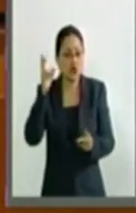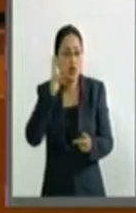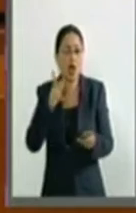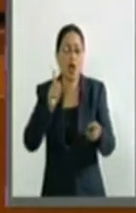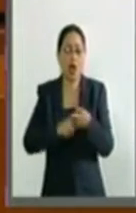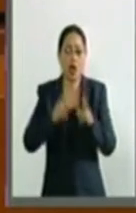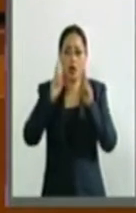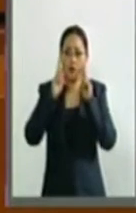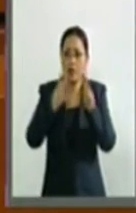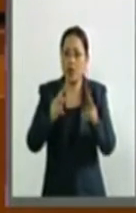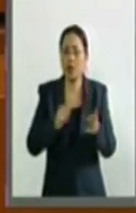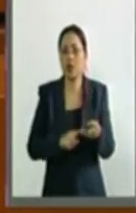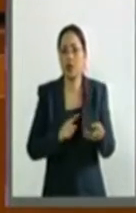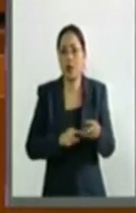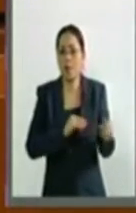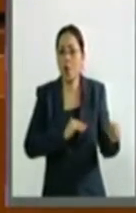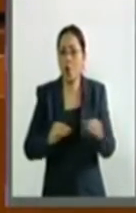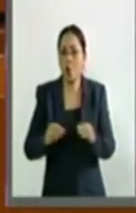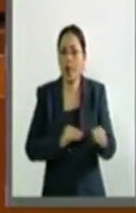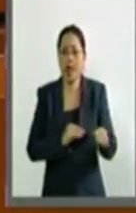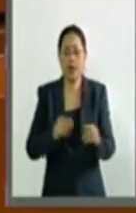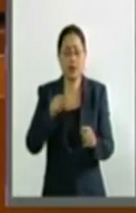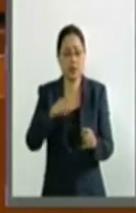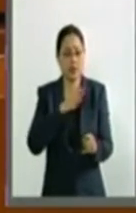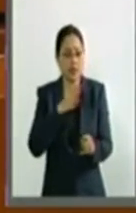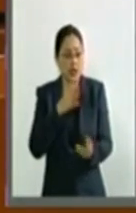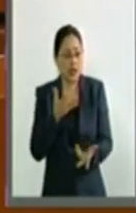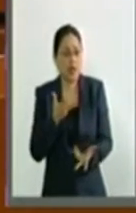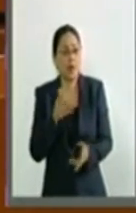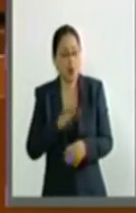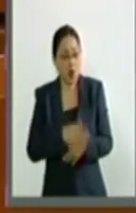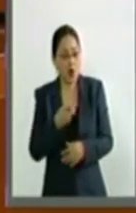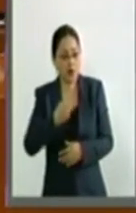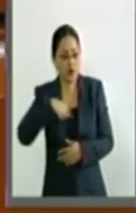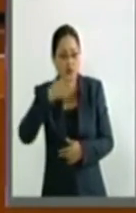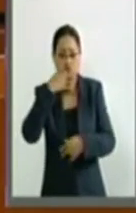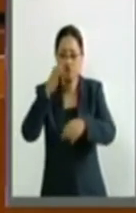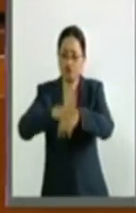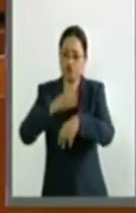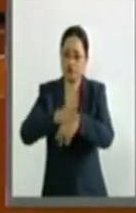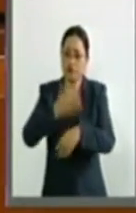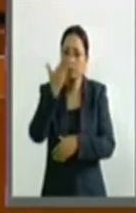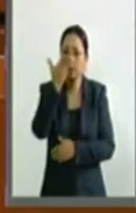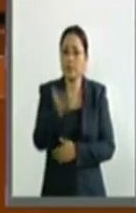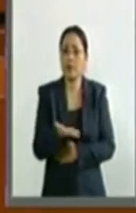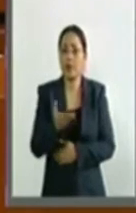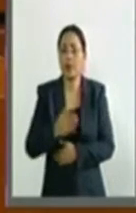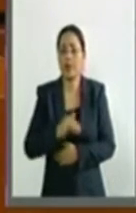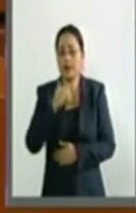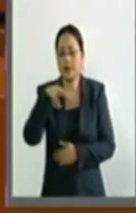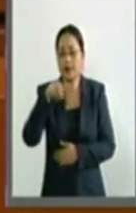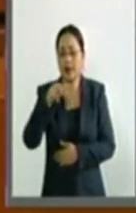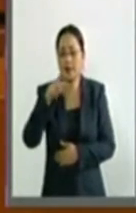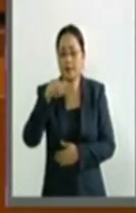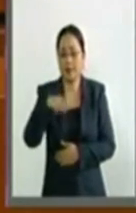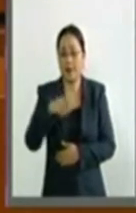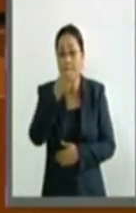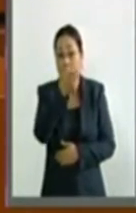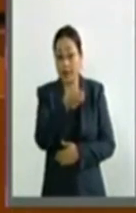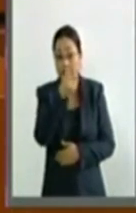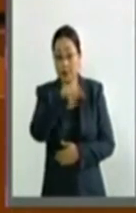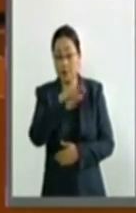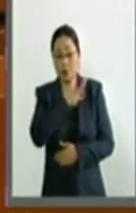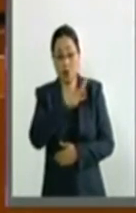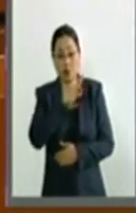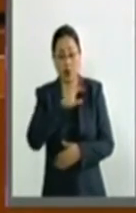observar, de moverse. Y por eso es que tenemos que hacer este llamado al INAPAM para que pueda